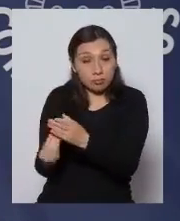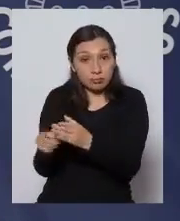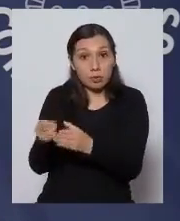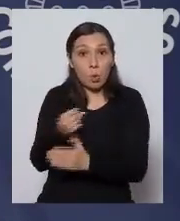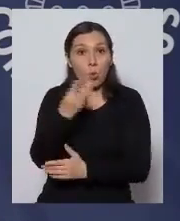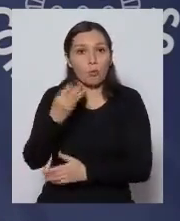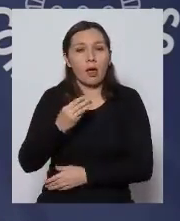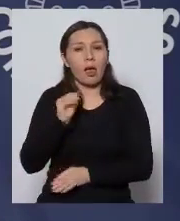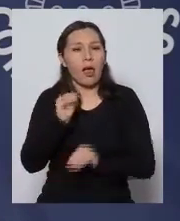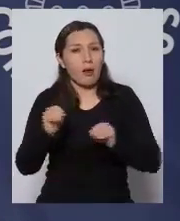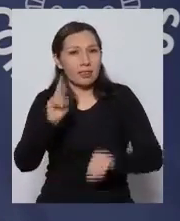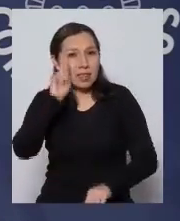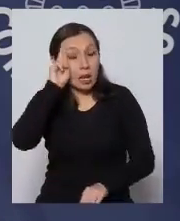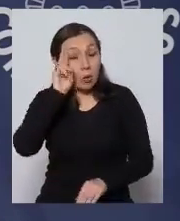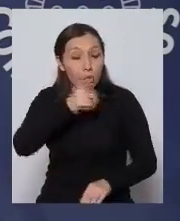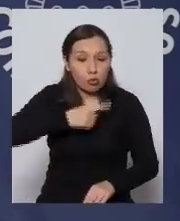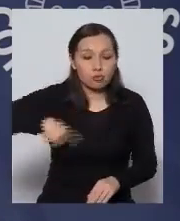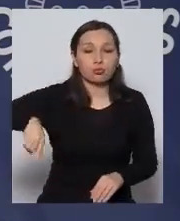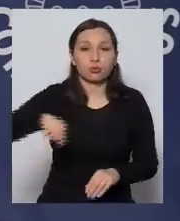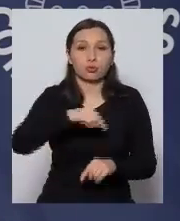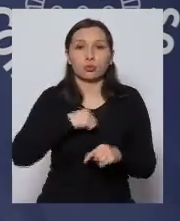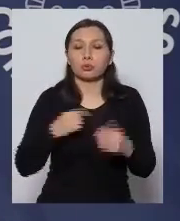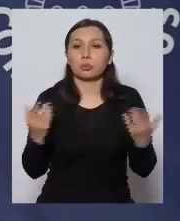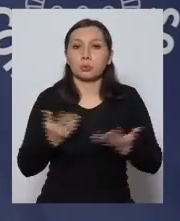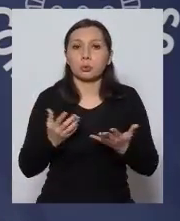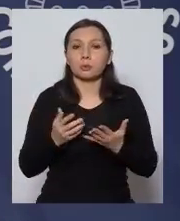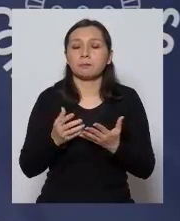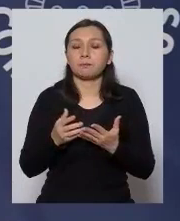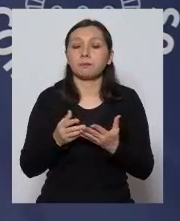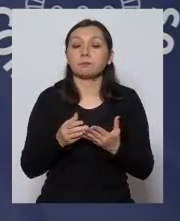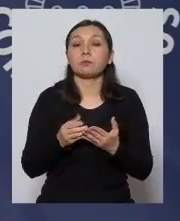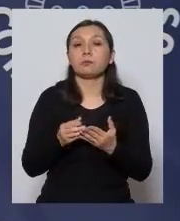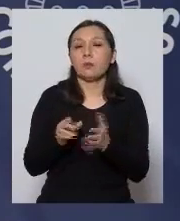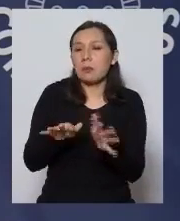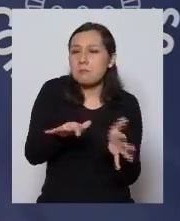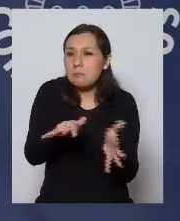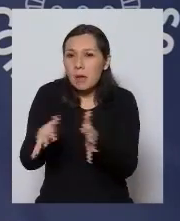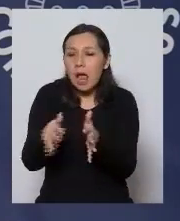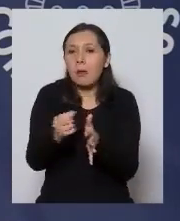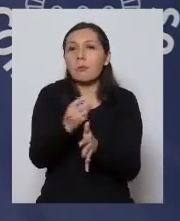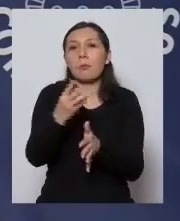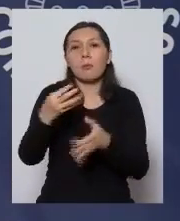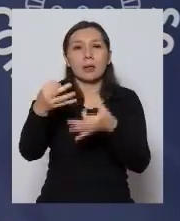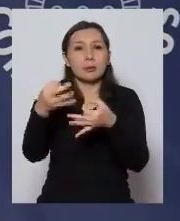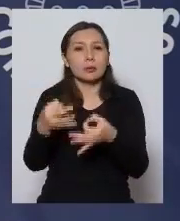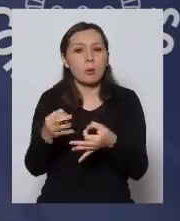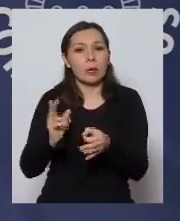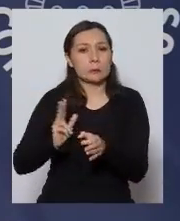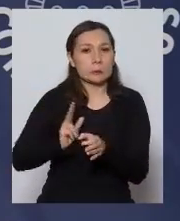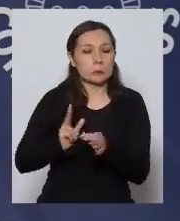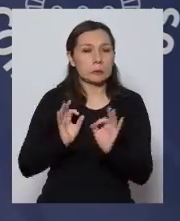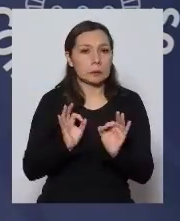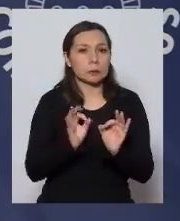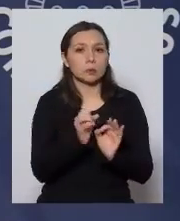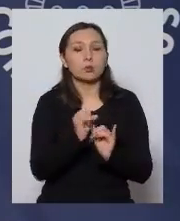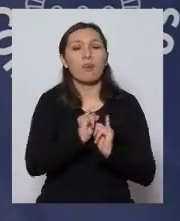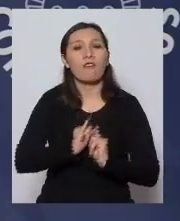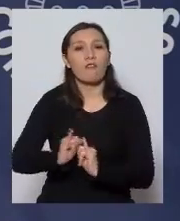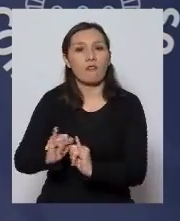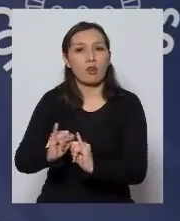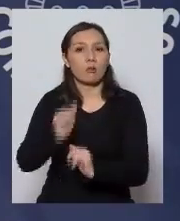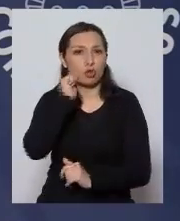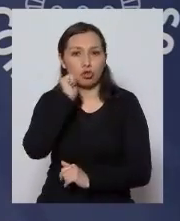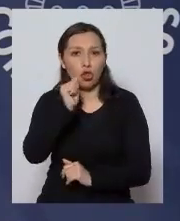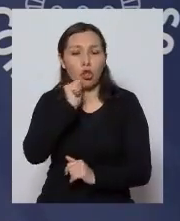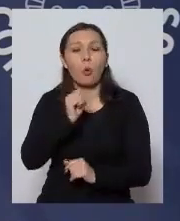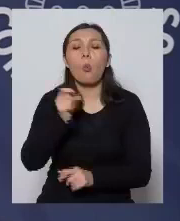recordar que nosotros tomamos la aproximación más conservadora en el informe que